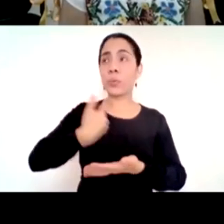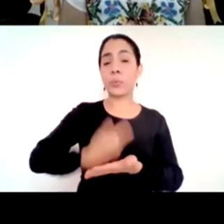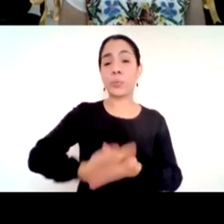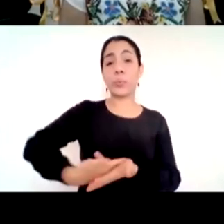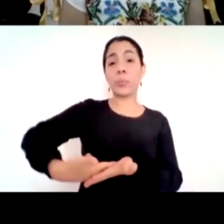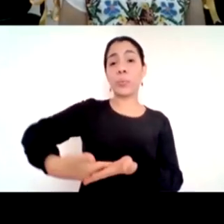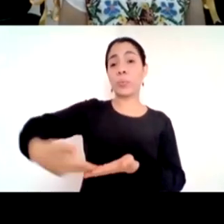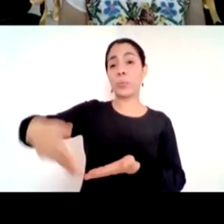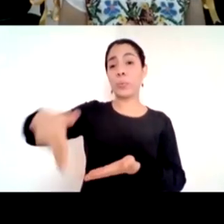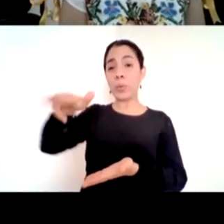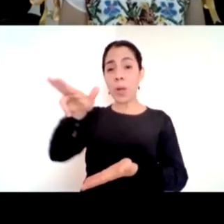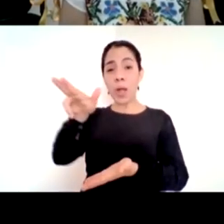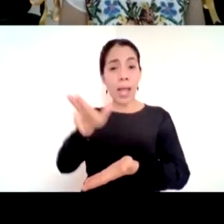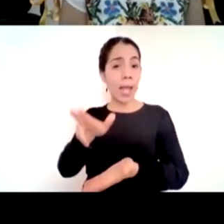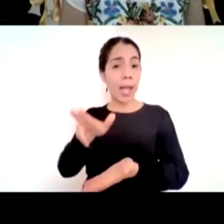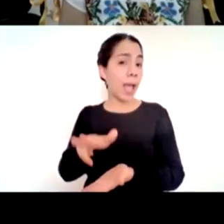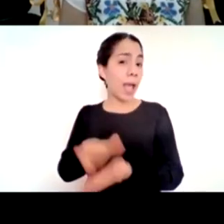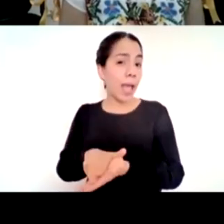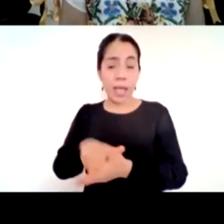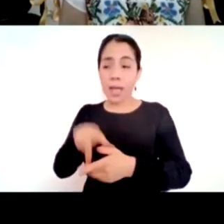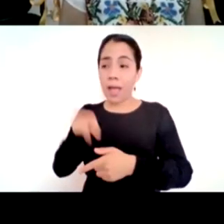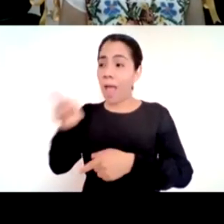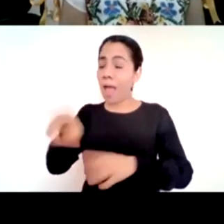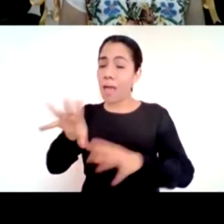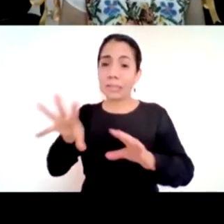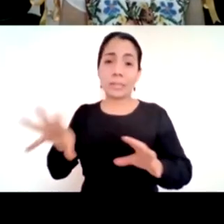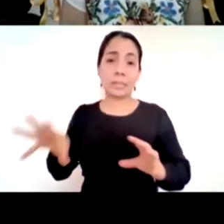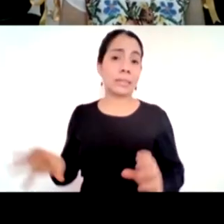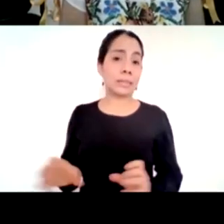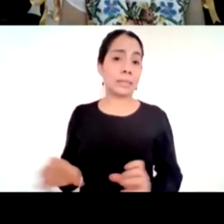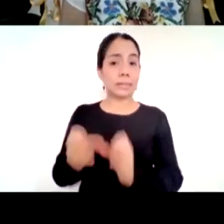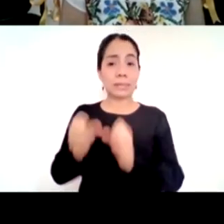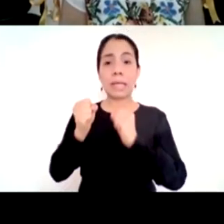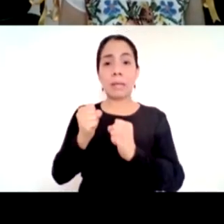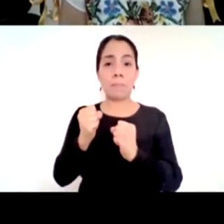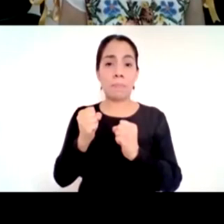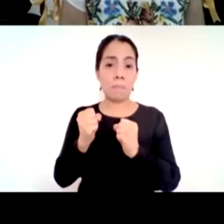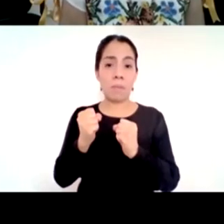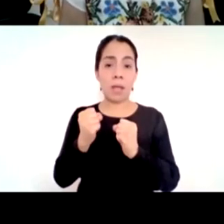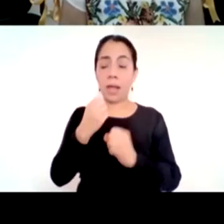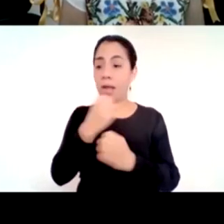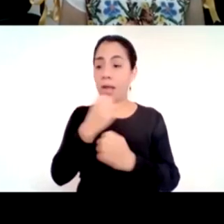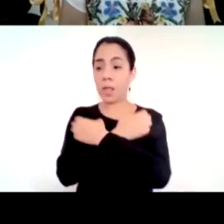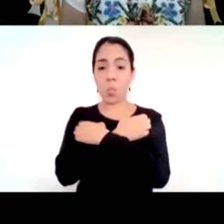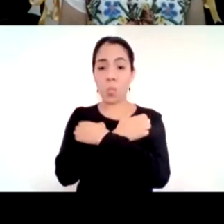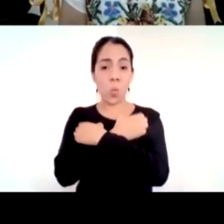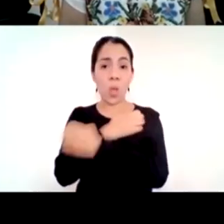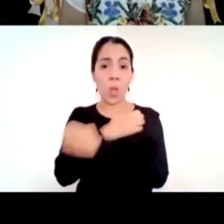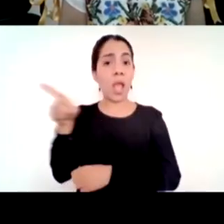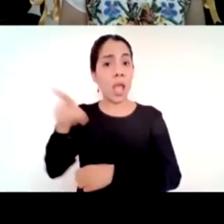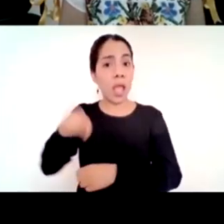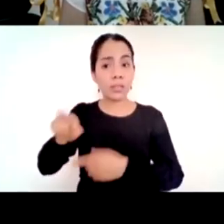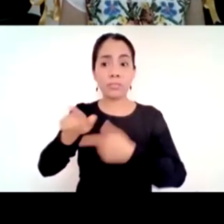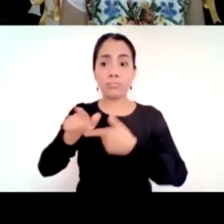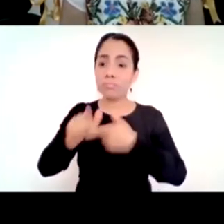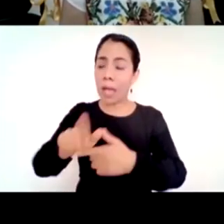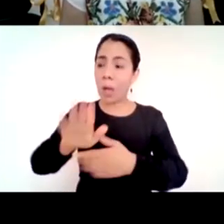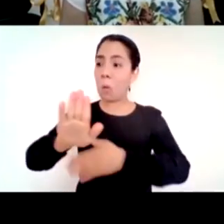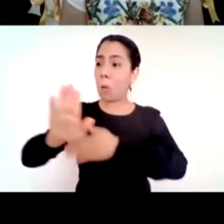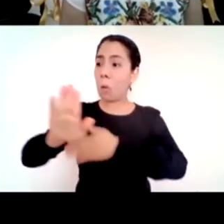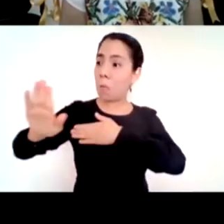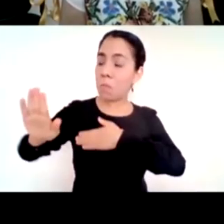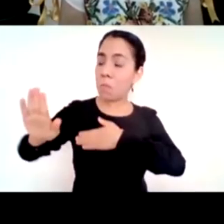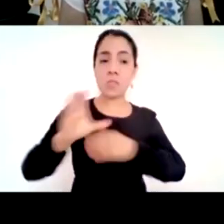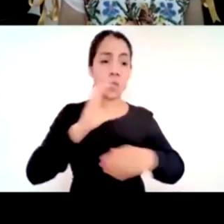toda su creatividad para poder acercarse a los niños para poder no perder esa comunicación